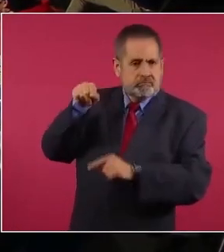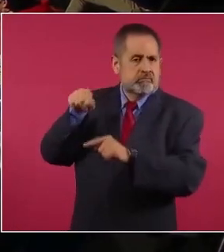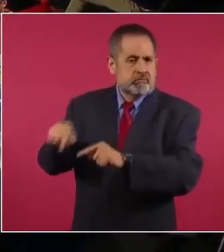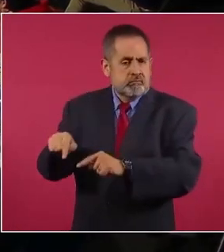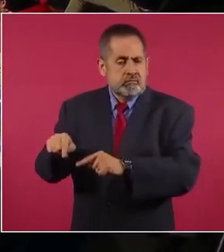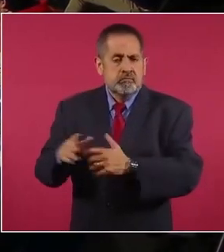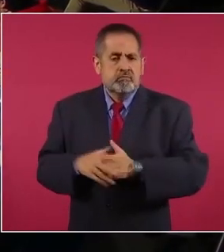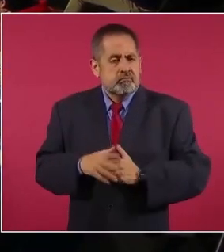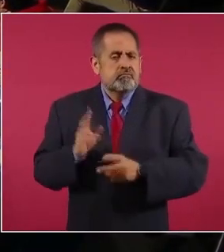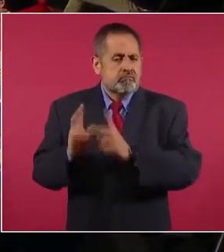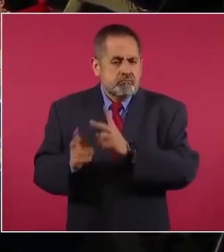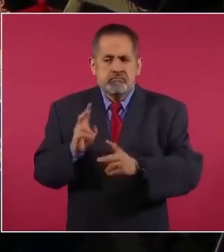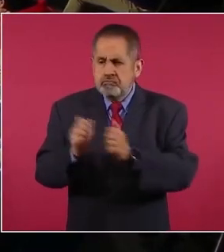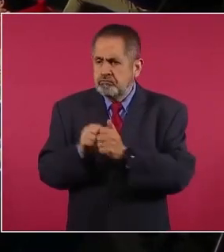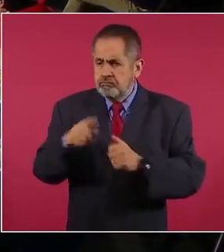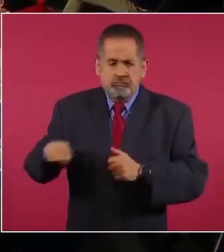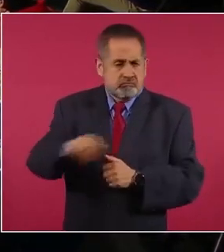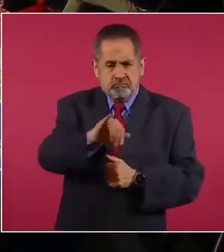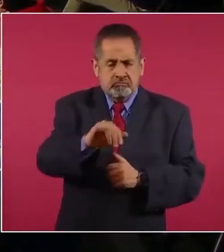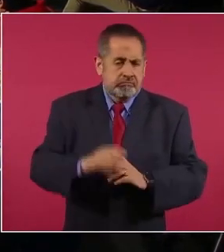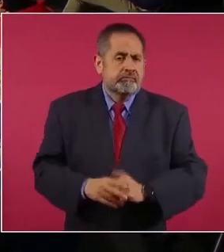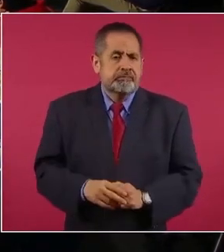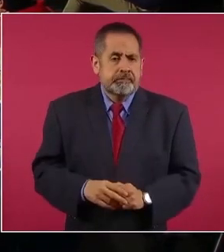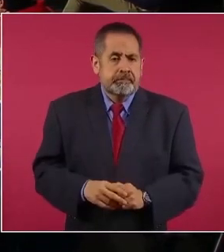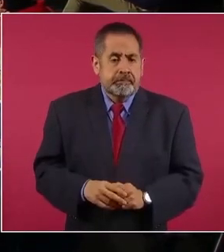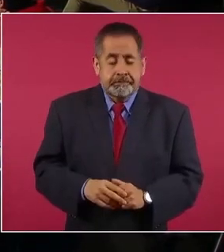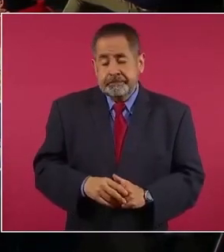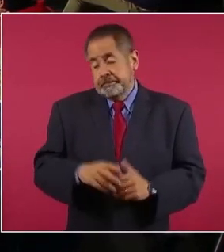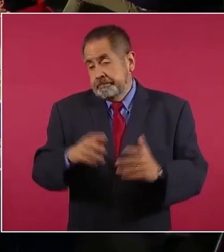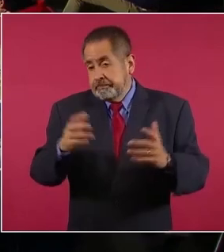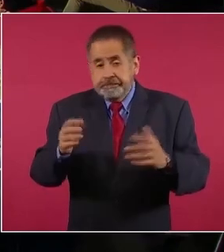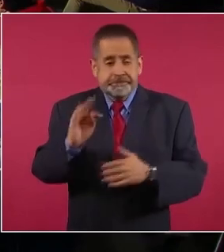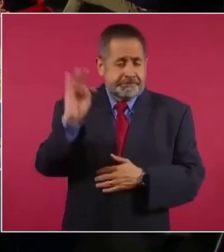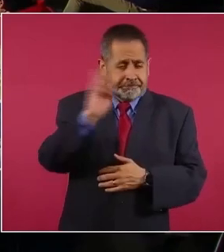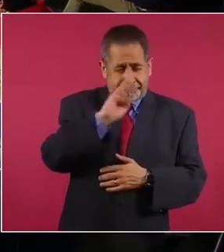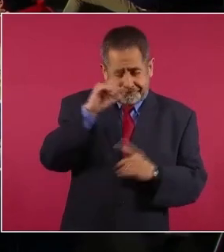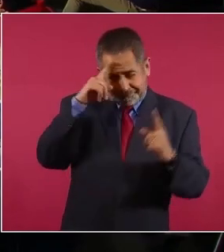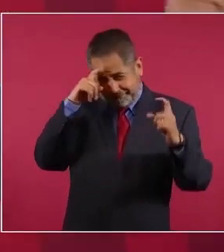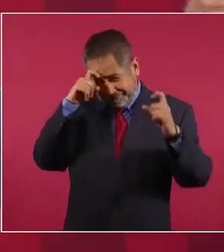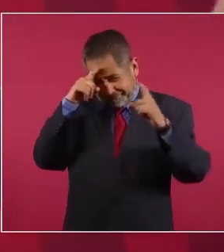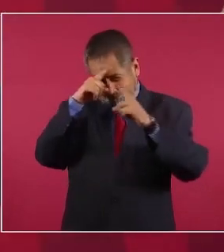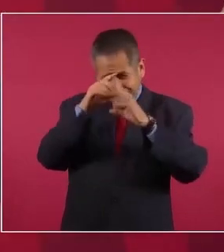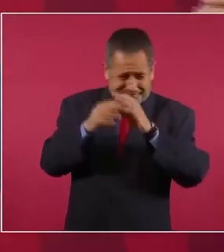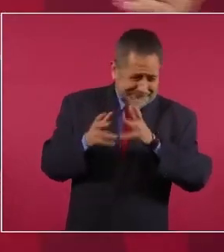con ellos sí está muy complicado porque ahí se metieron